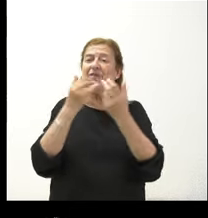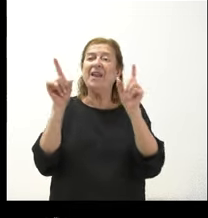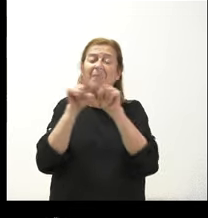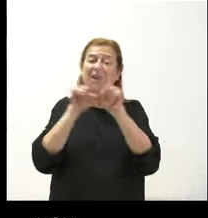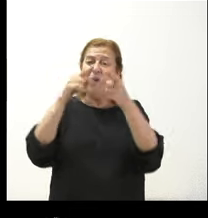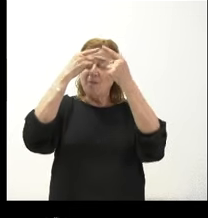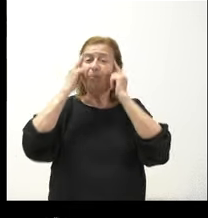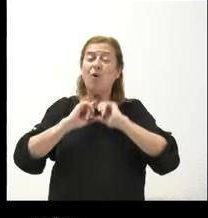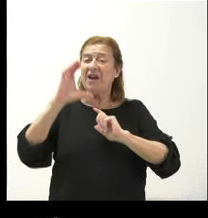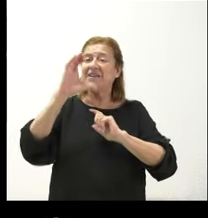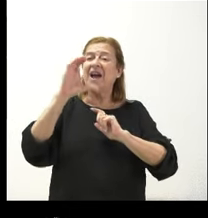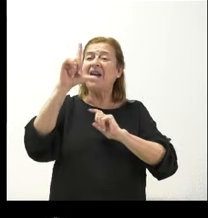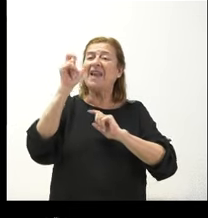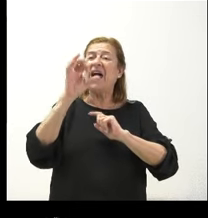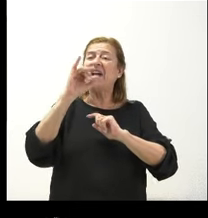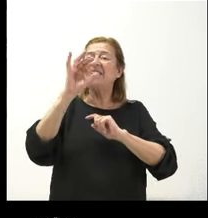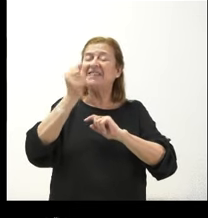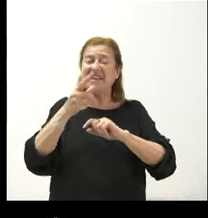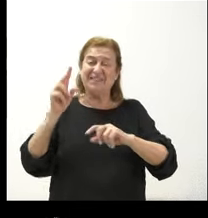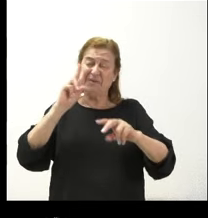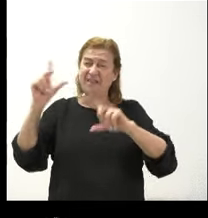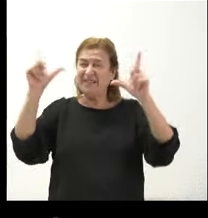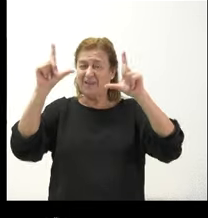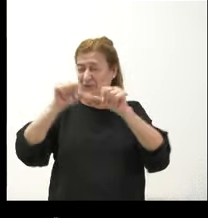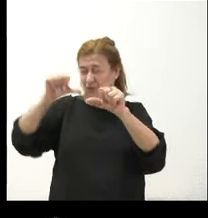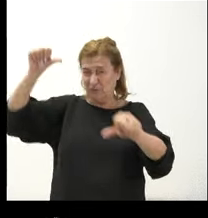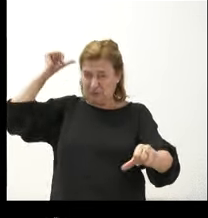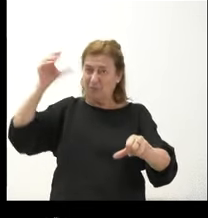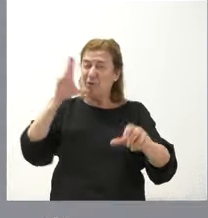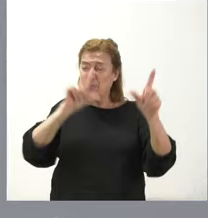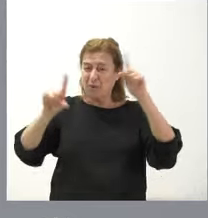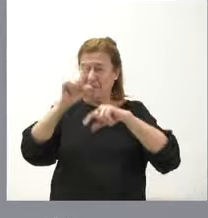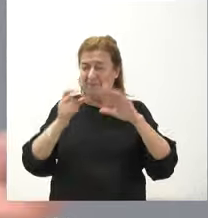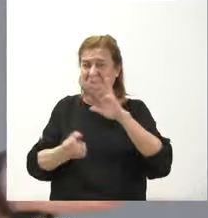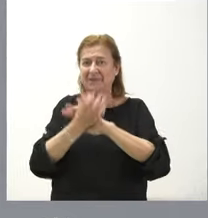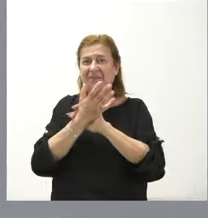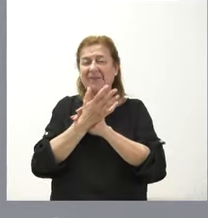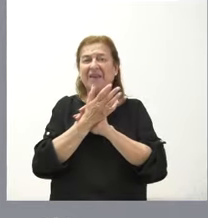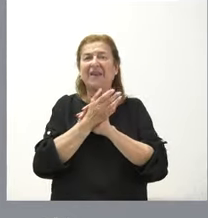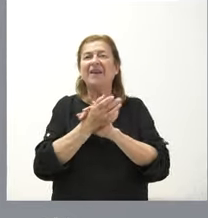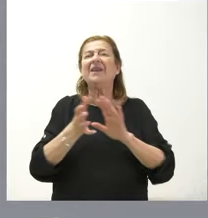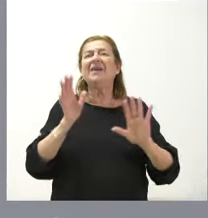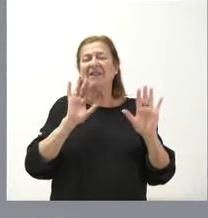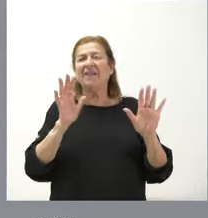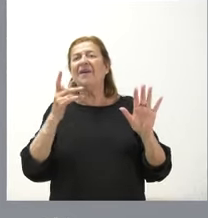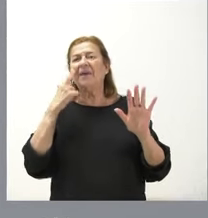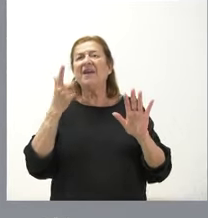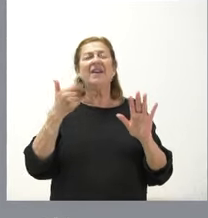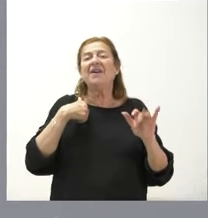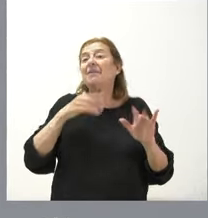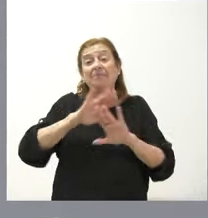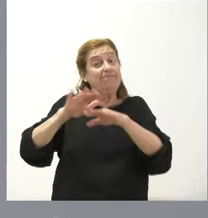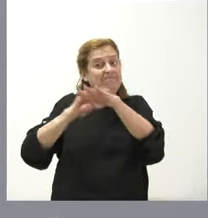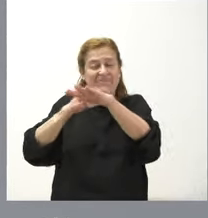de Belorado y todo lo que se está viendo en los últimos días. Gracias. Pues efectivamente, como usted señala, no tenemos competencias